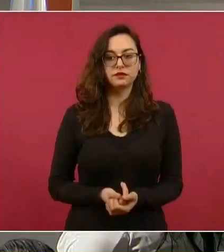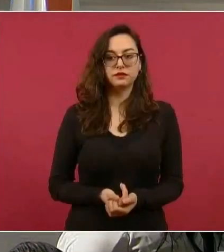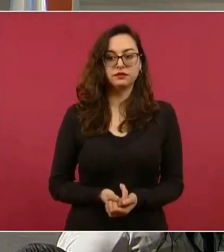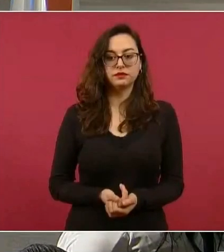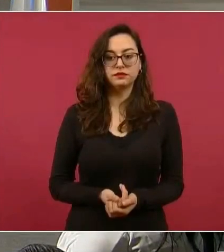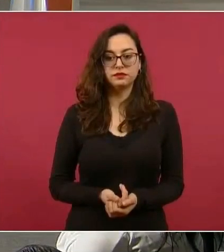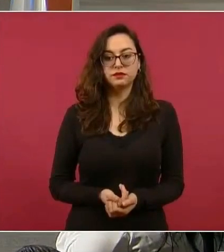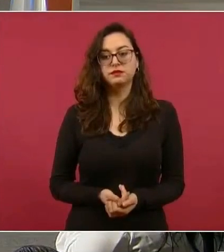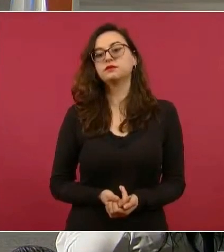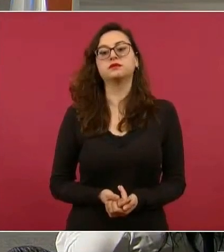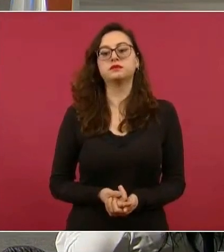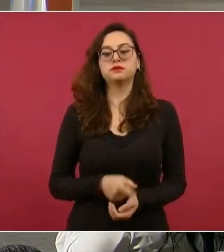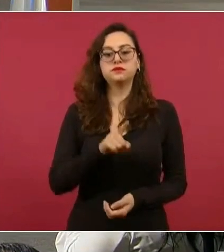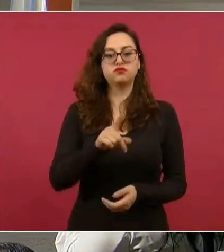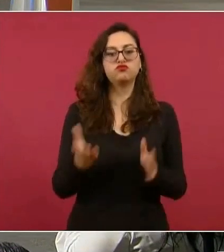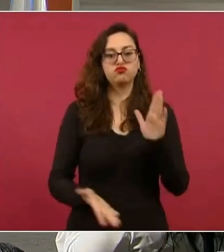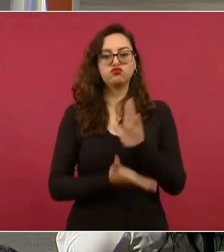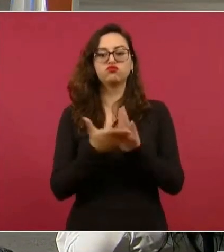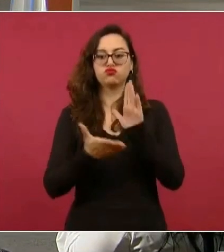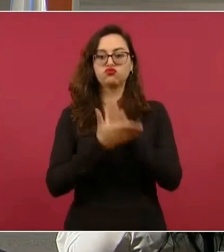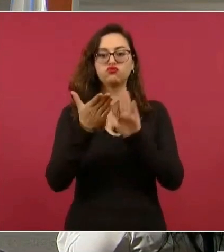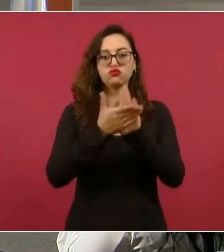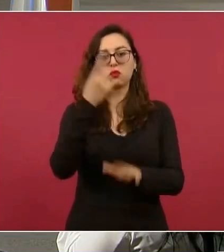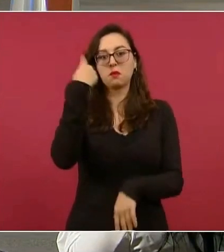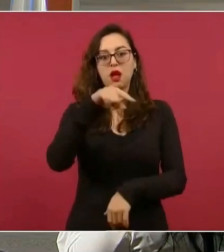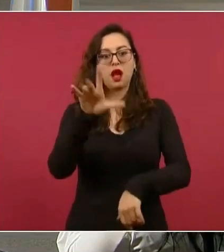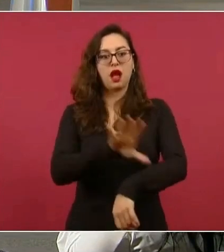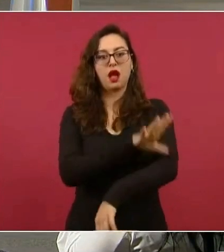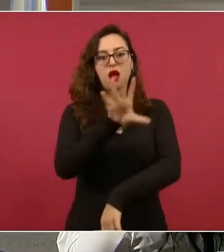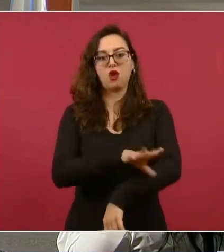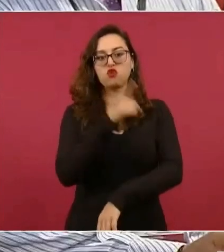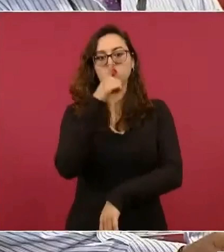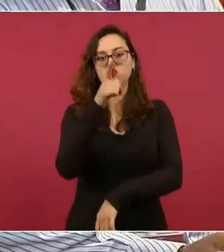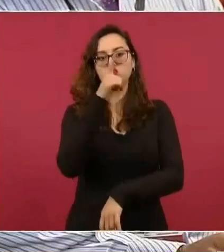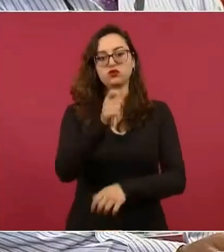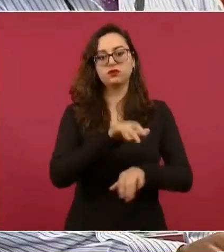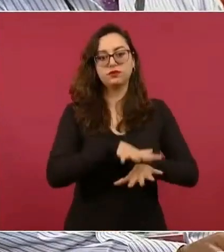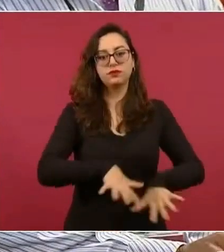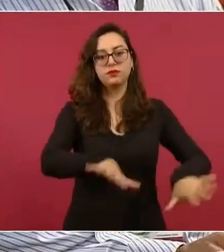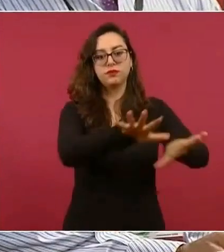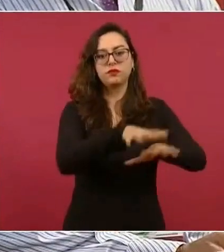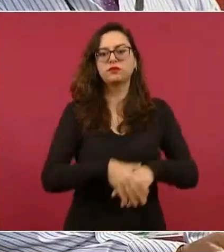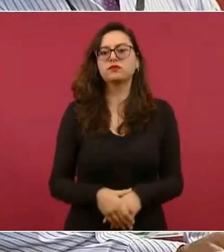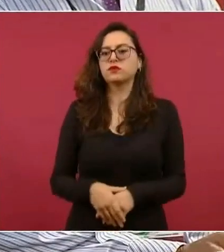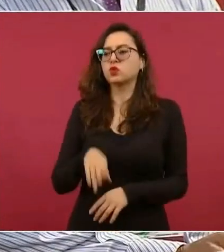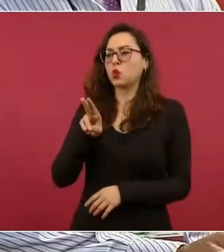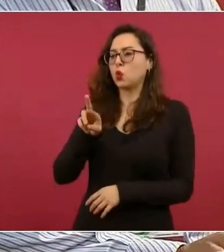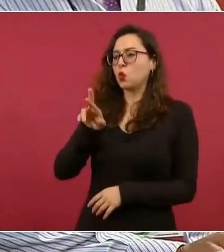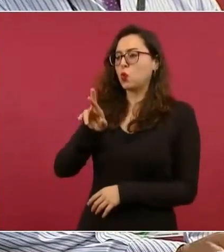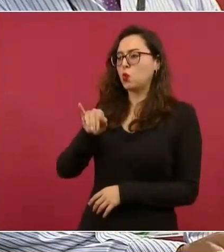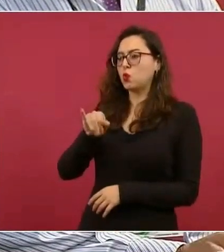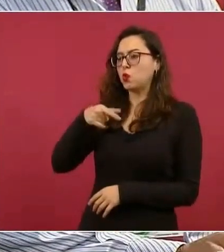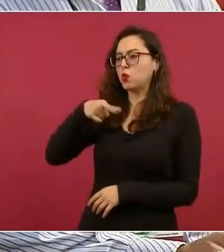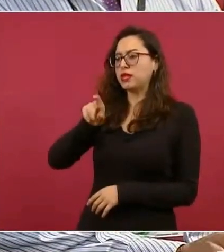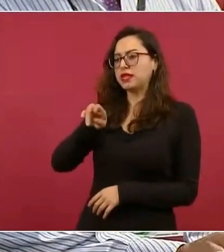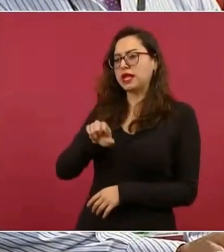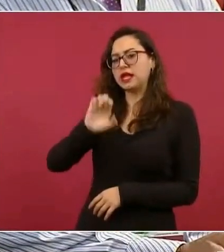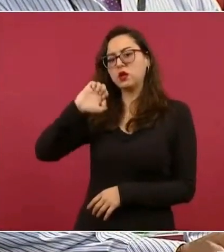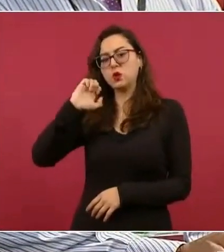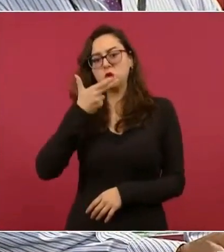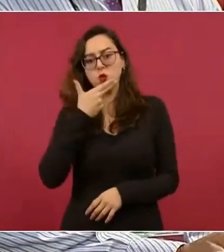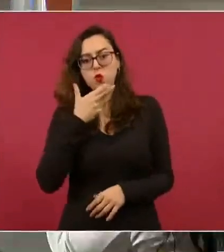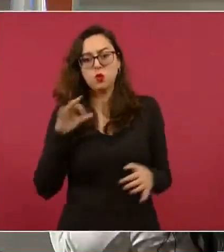tiempos. Presidente, ¿ubica a Urique con Chihuahua? ¿Eh? ¿Ubica a Urique con